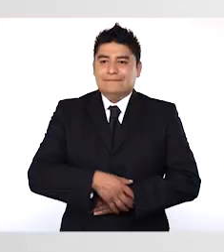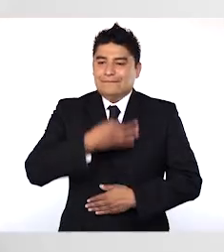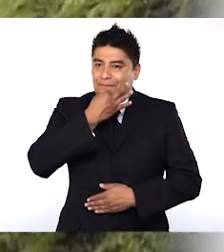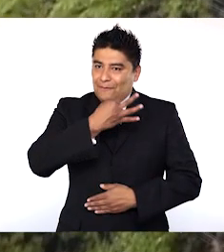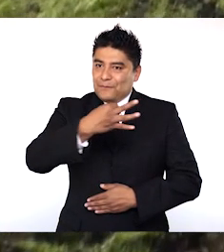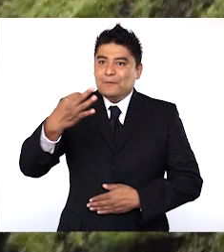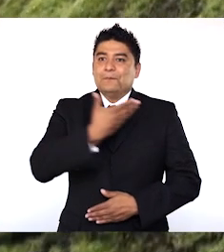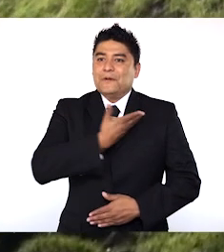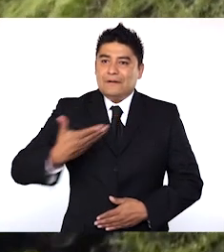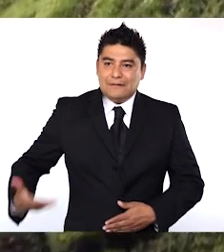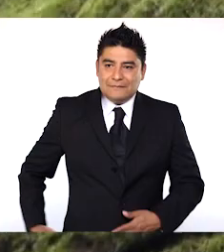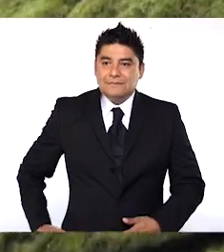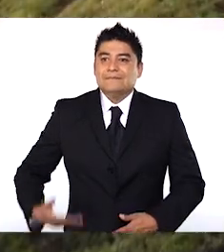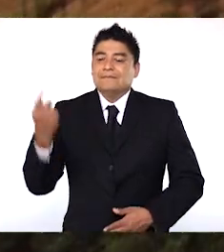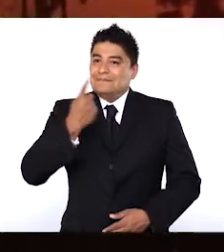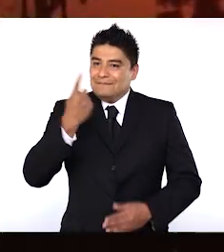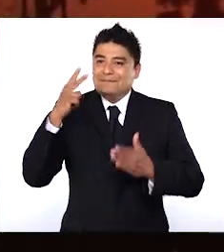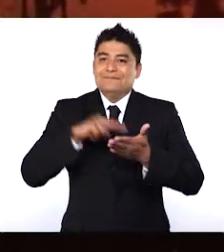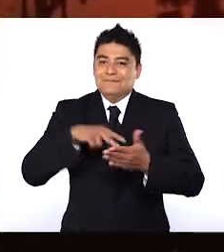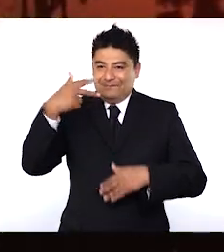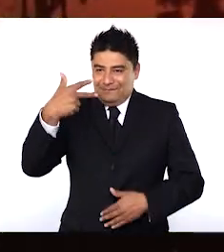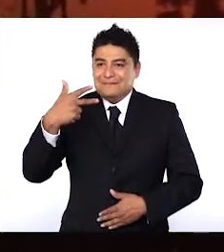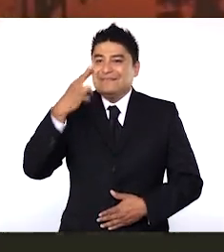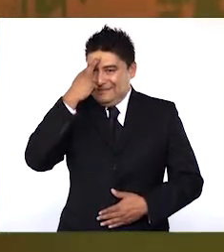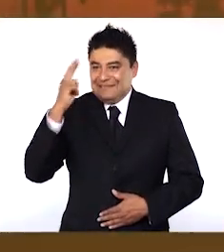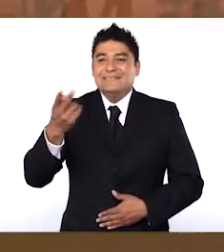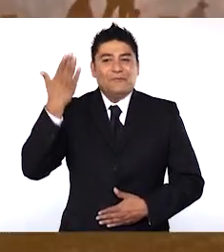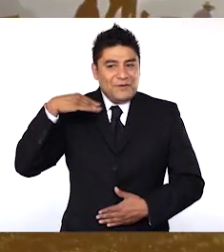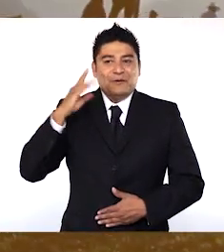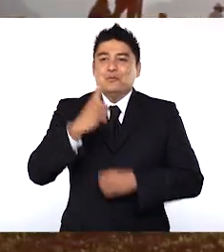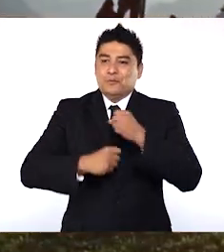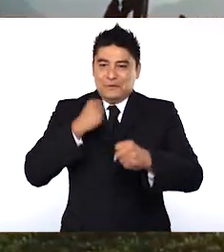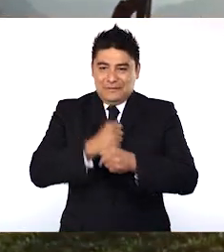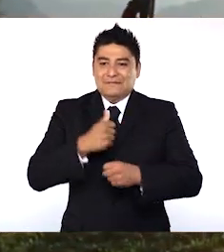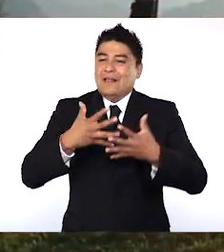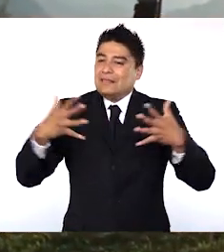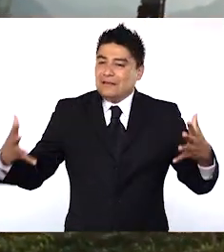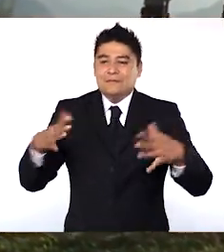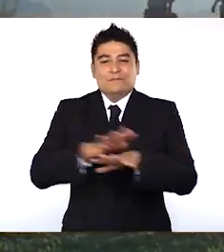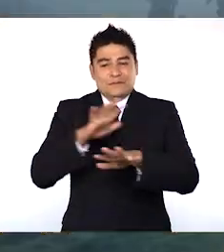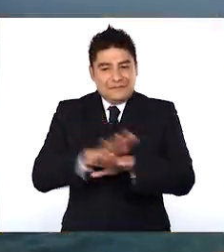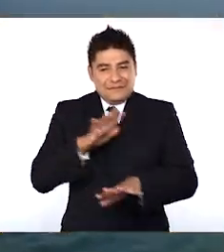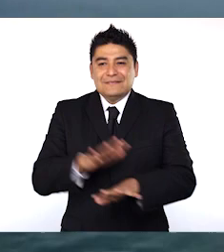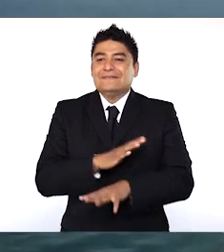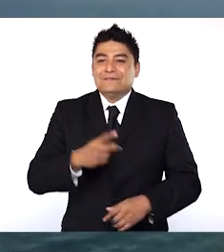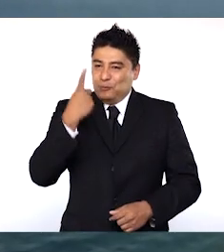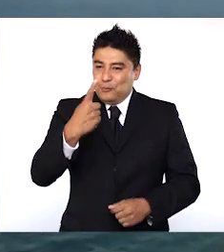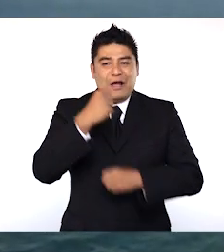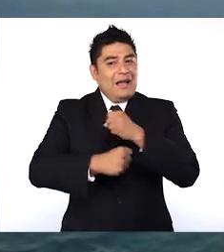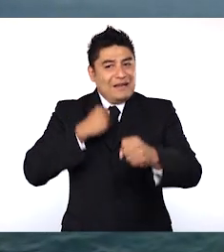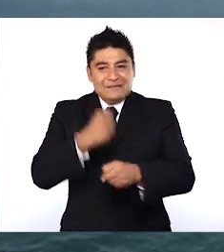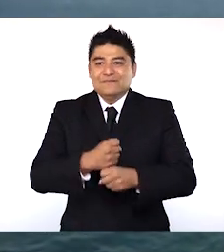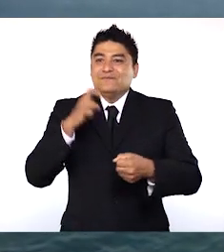Que 2013 se ha recordado como un año de grandes transformaciones, un año en que México